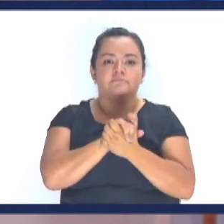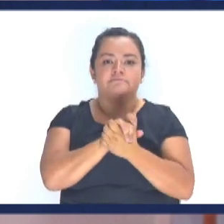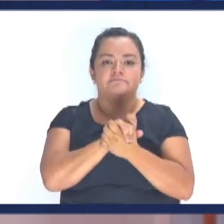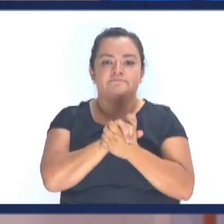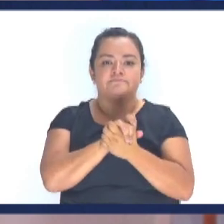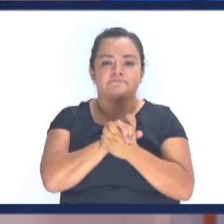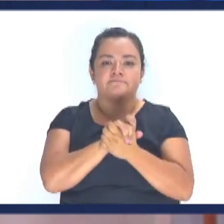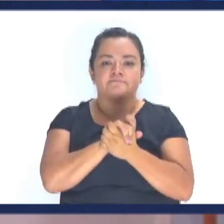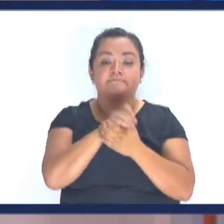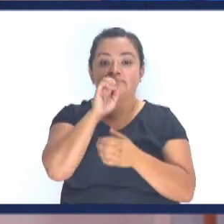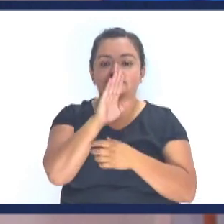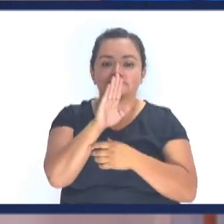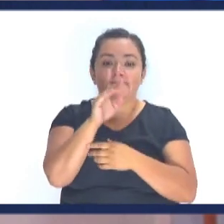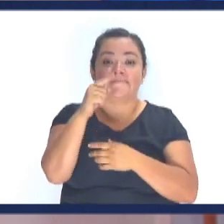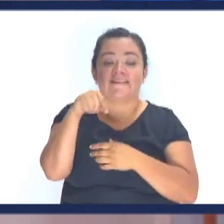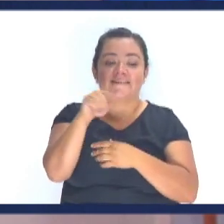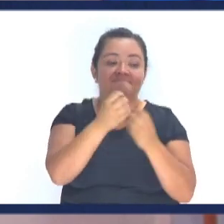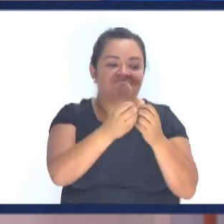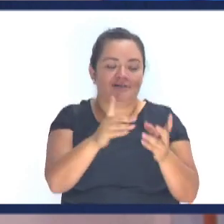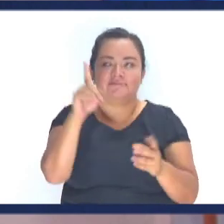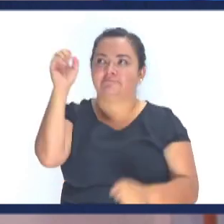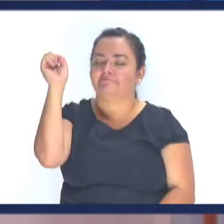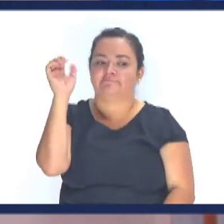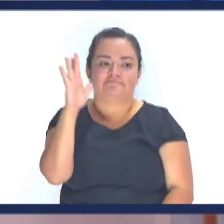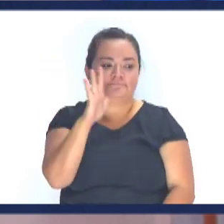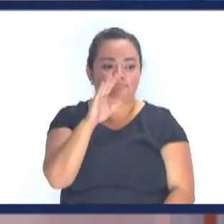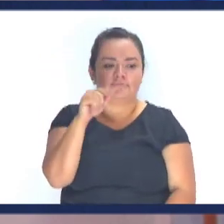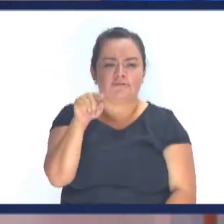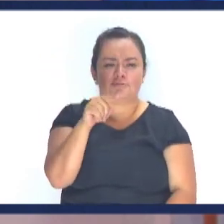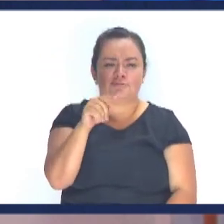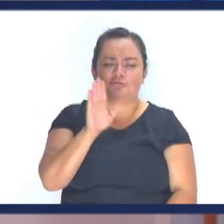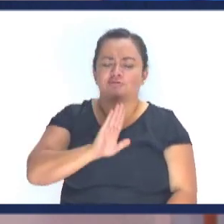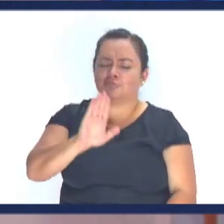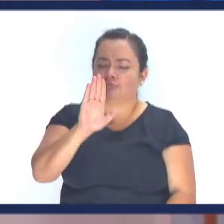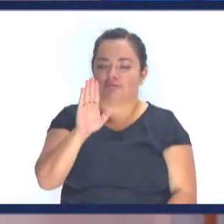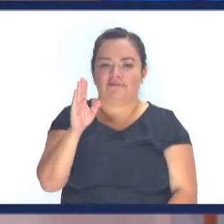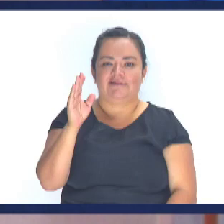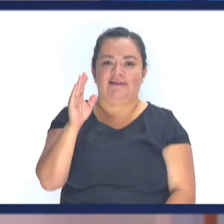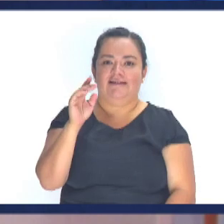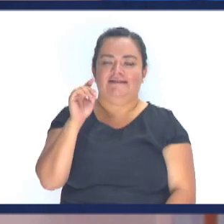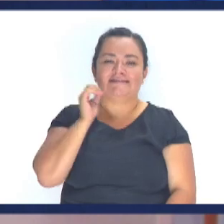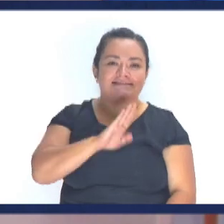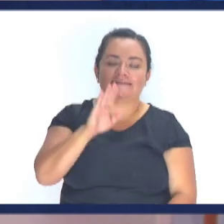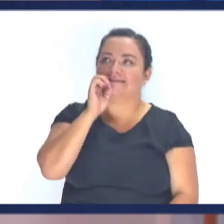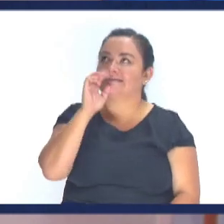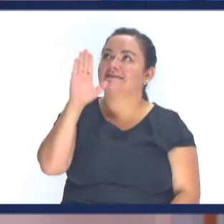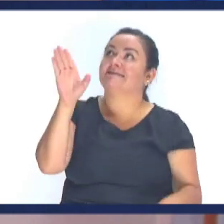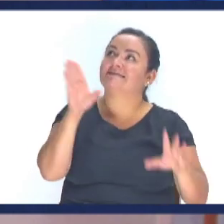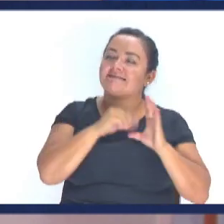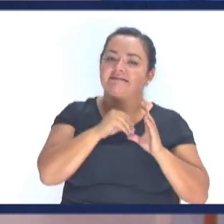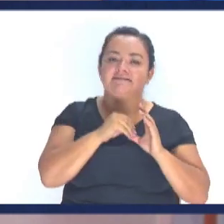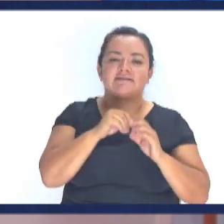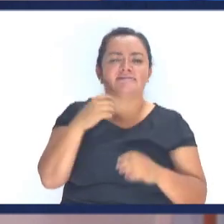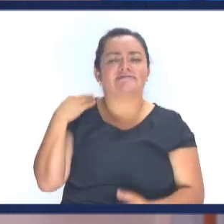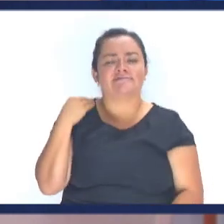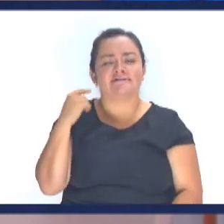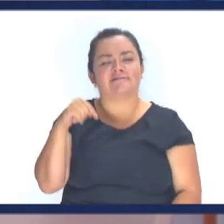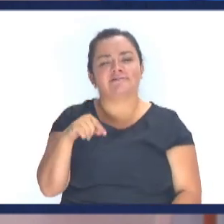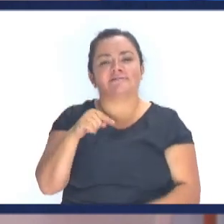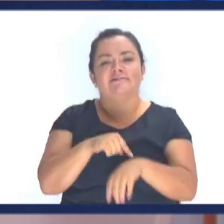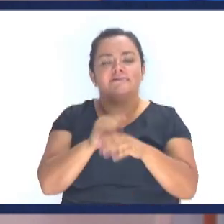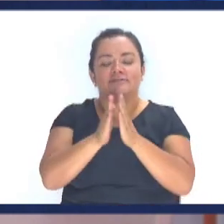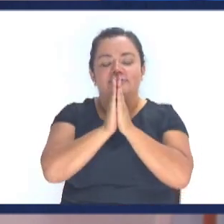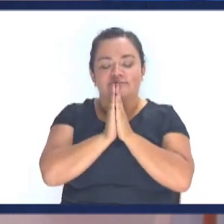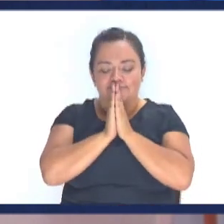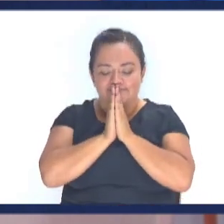Que es luz Para el que está perdido Si nunca has invitado A Jesús a tu vida Ahí donde tú estás Te invito Que ores